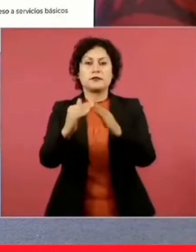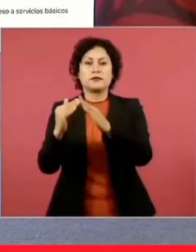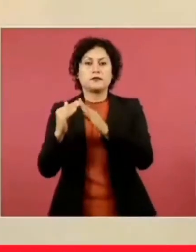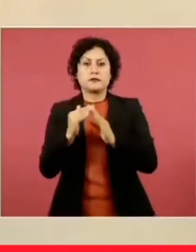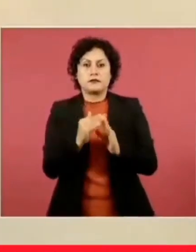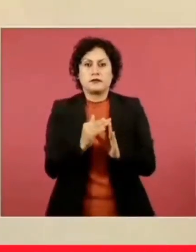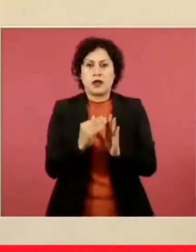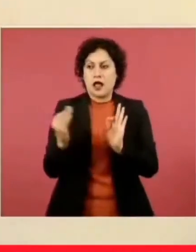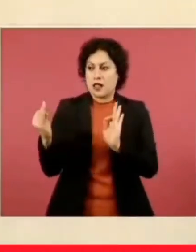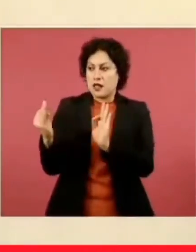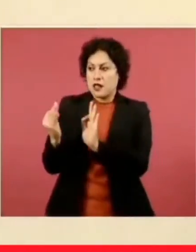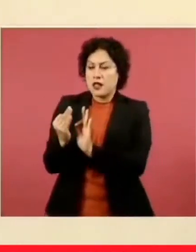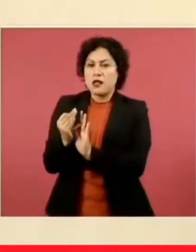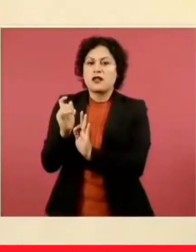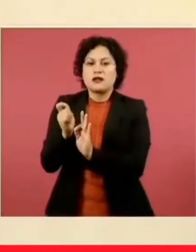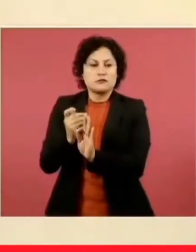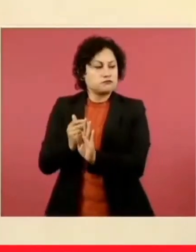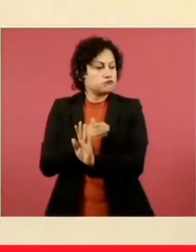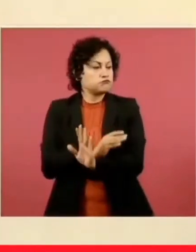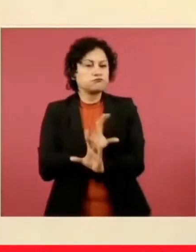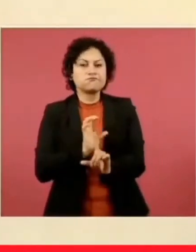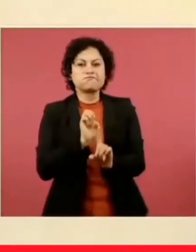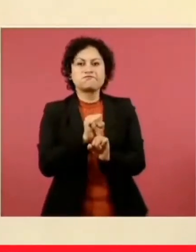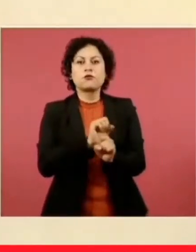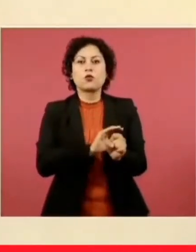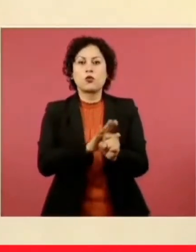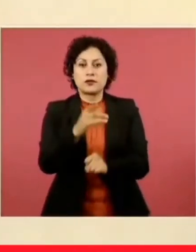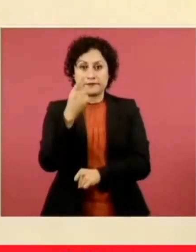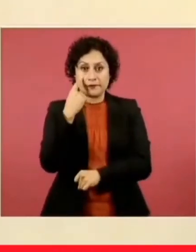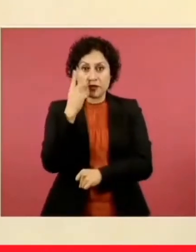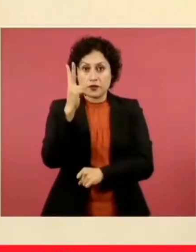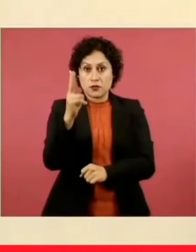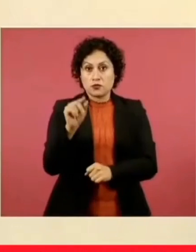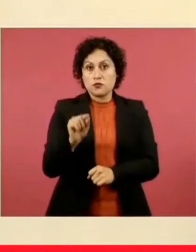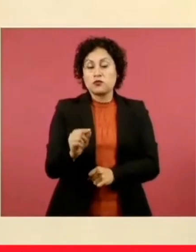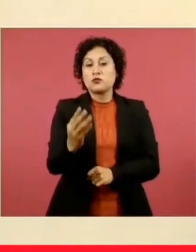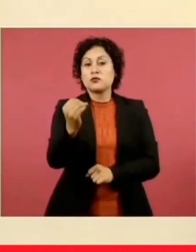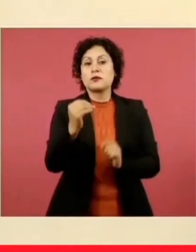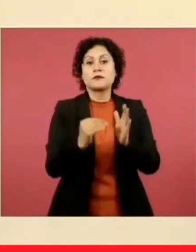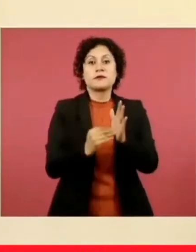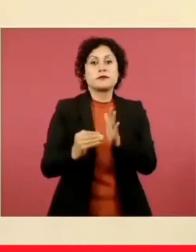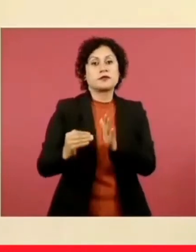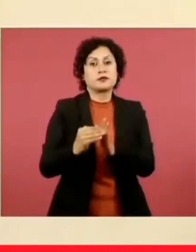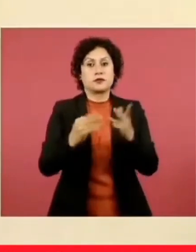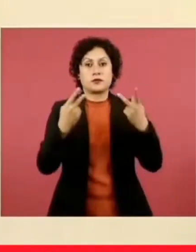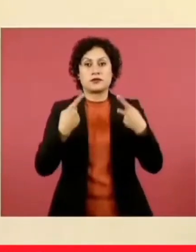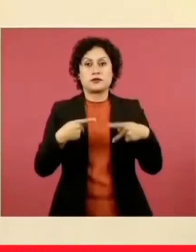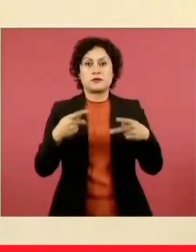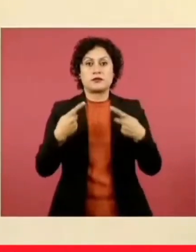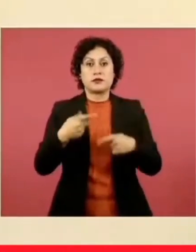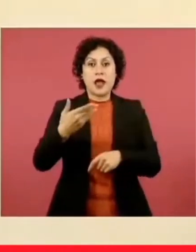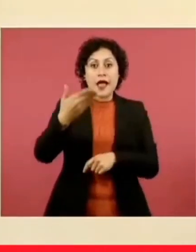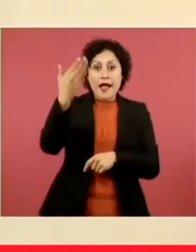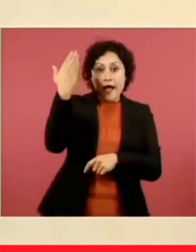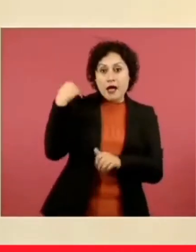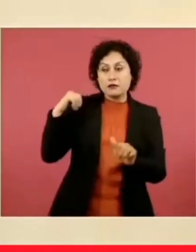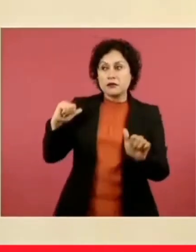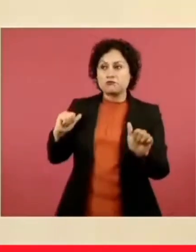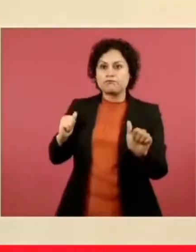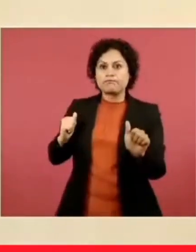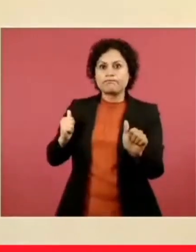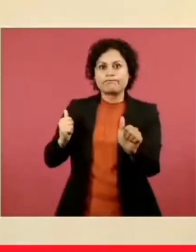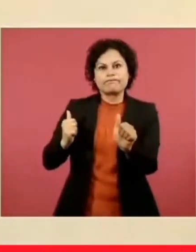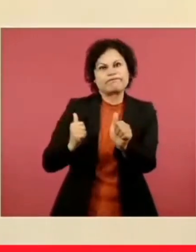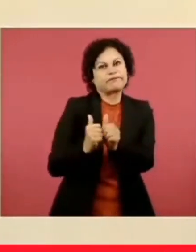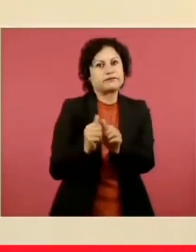sido, digamos, los logros en esta administración. 2.9 millones de personas salieron del rezago habitacional. Es un dato contundente y